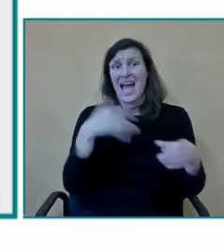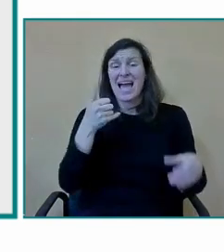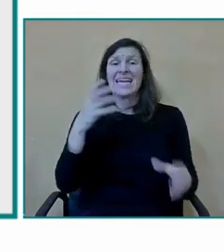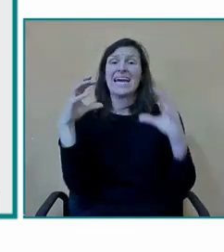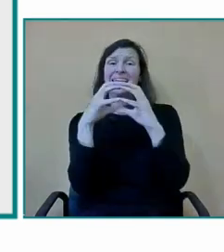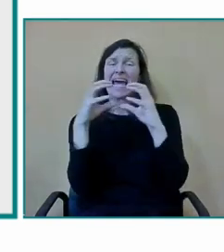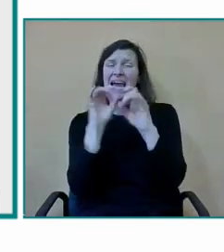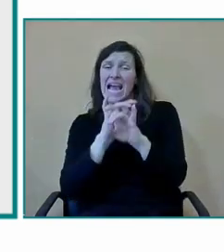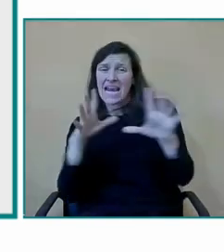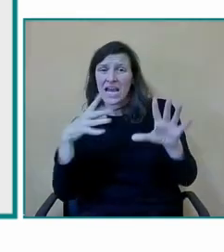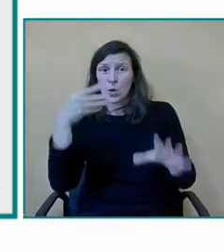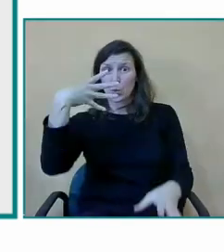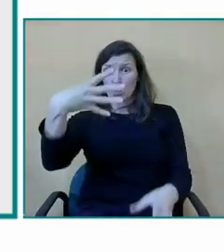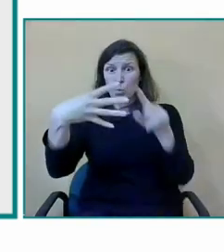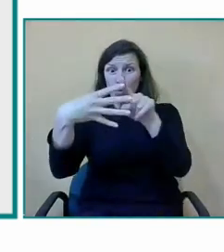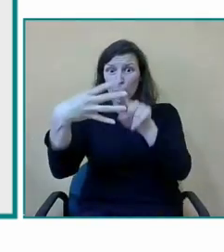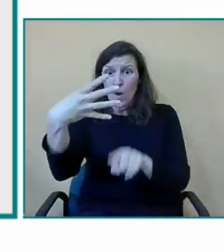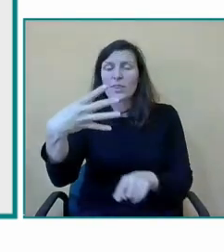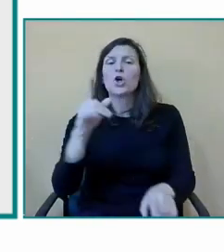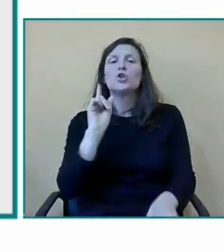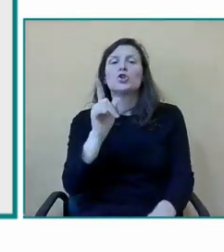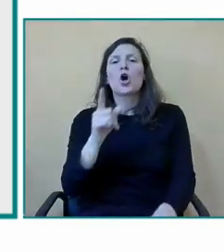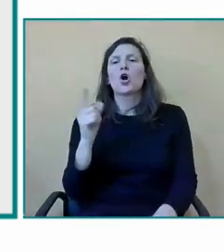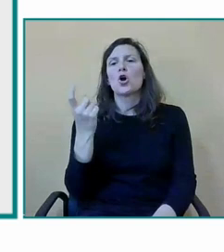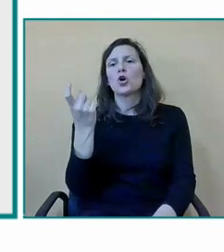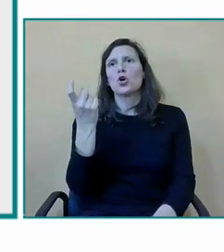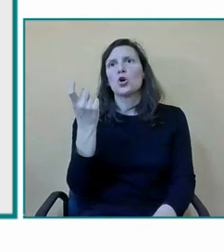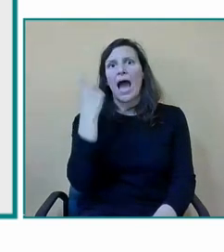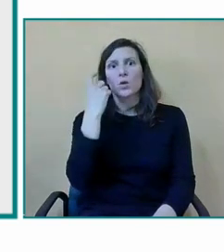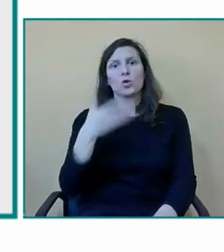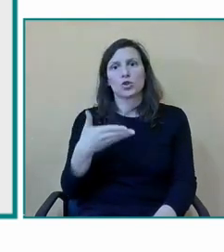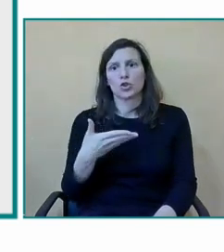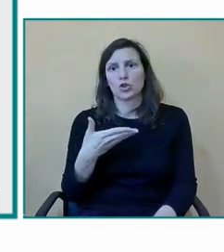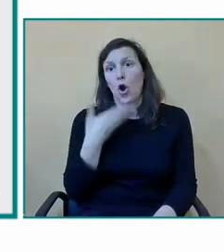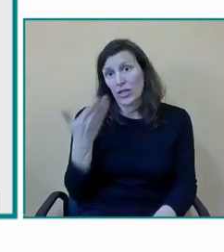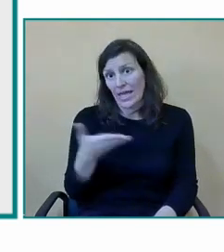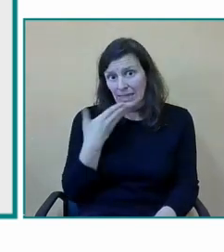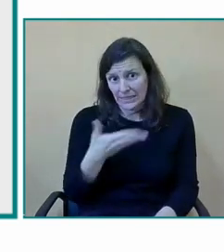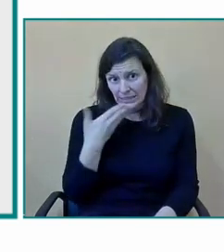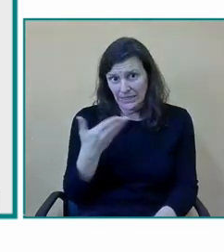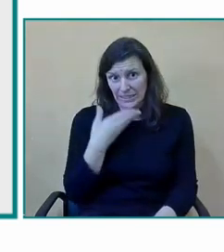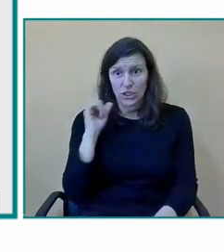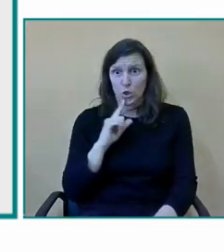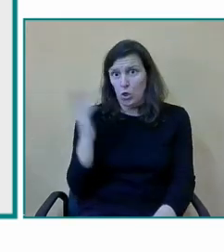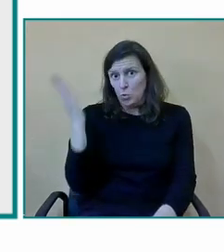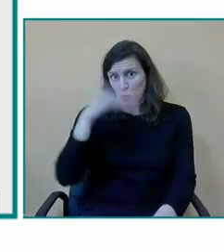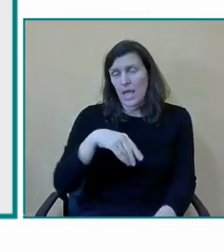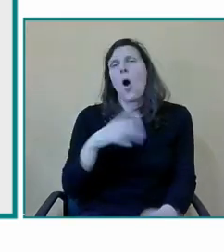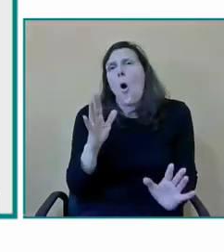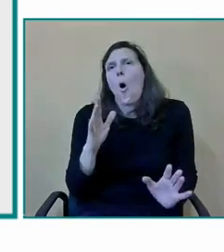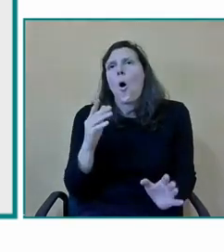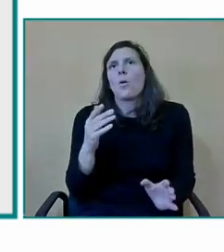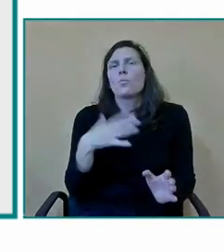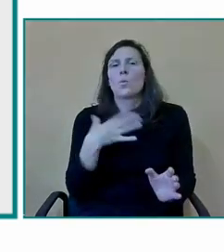sordo integrado solo hay alumnos en este caso oyentes y algunos con necesidad